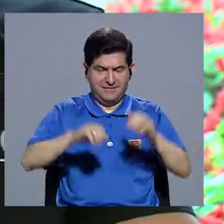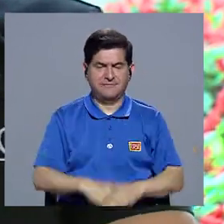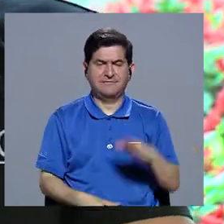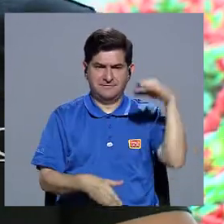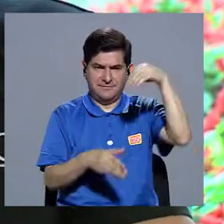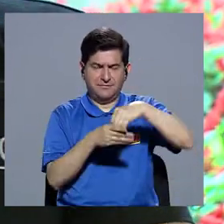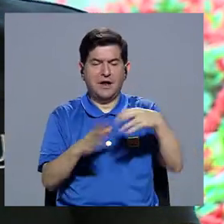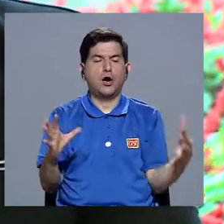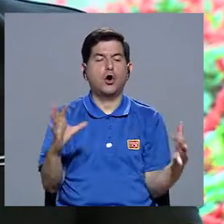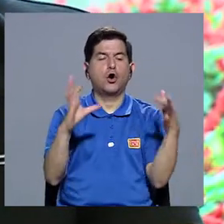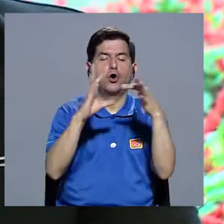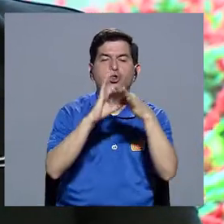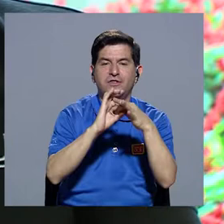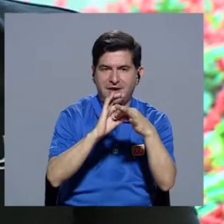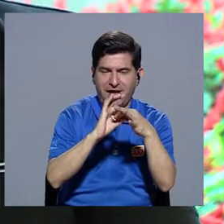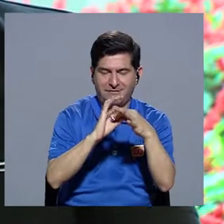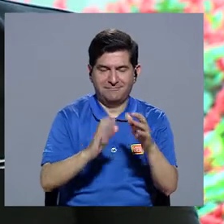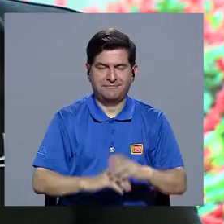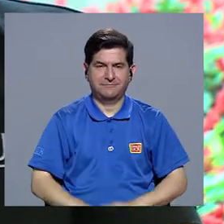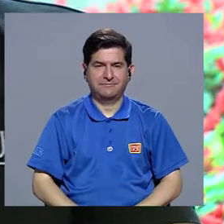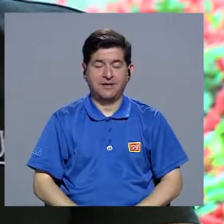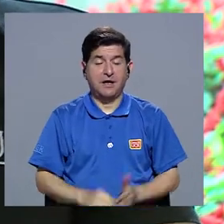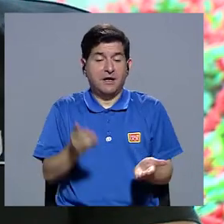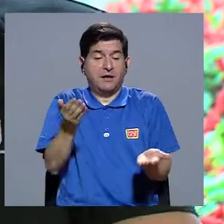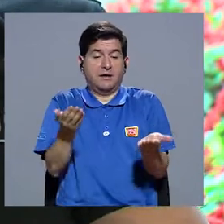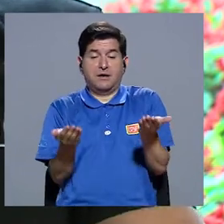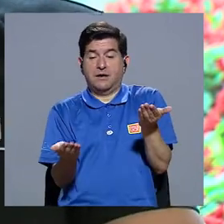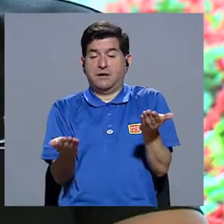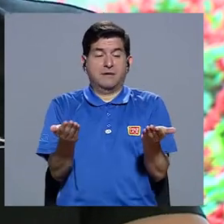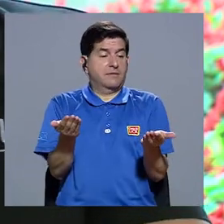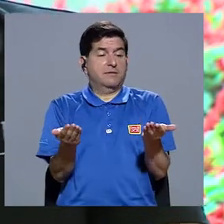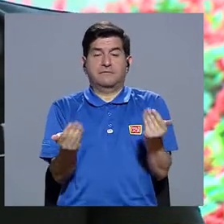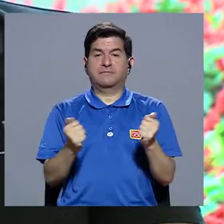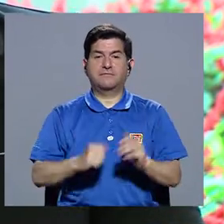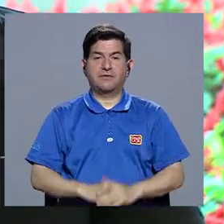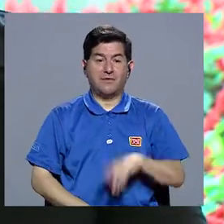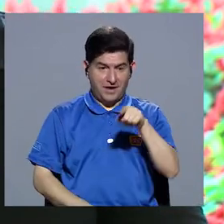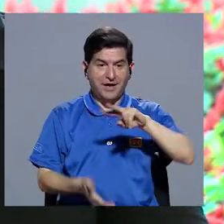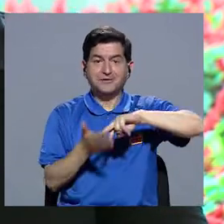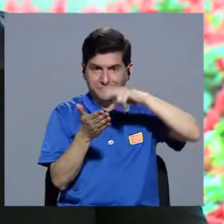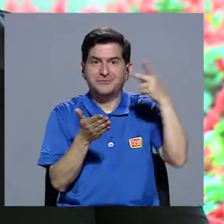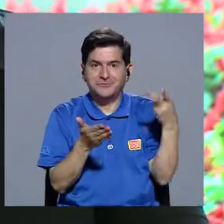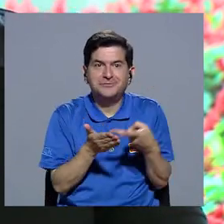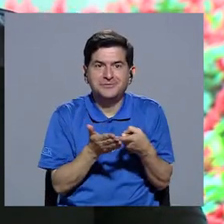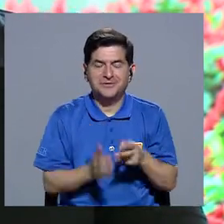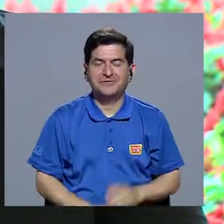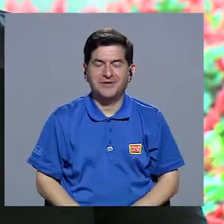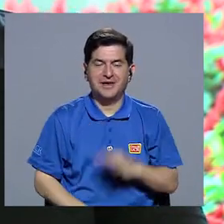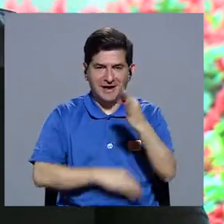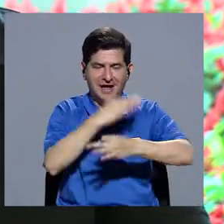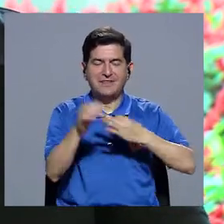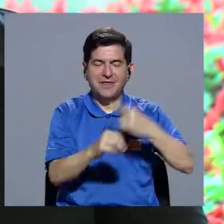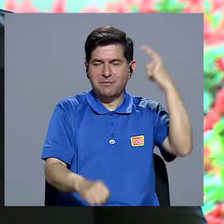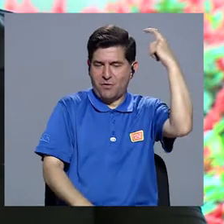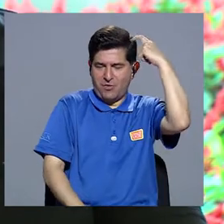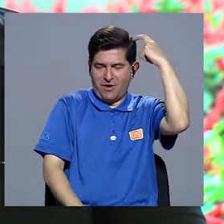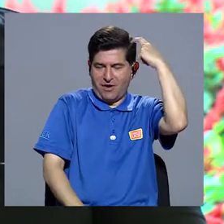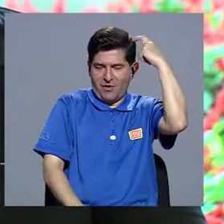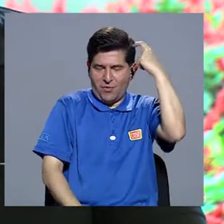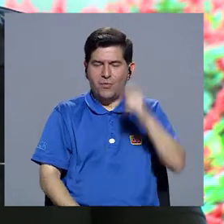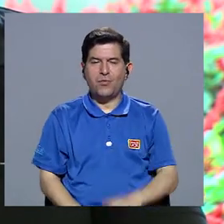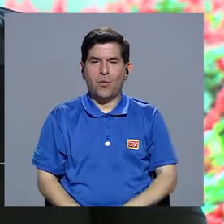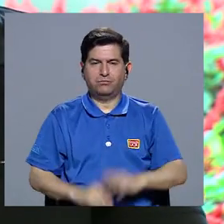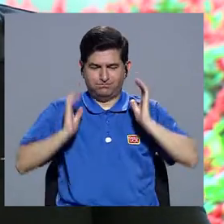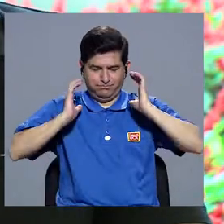involucre coordinación, que involucre equilibrio, balance, eso es lo que estaríamos hablando con ejercicio neuromotor. ¿Y cuáles